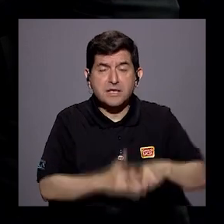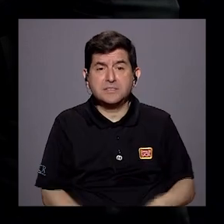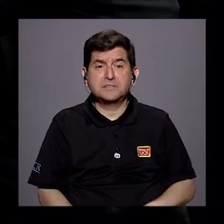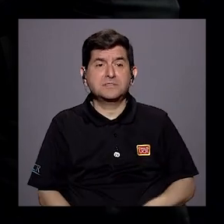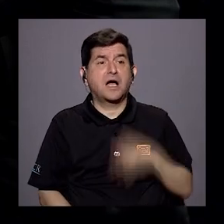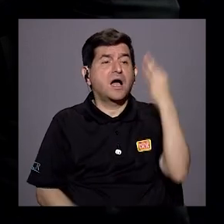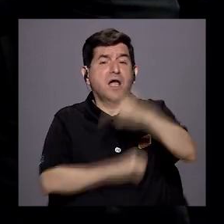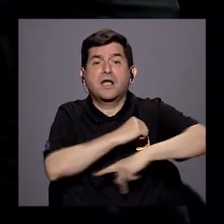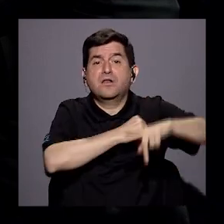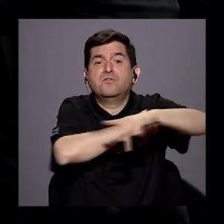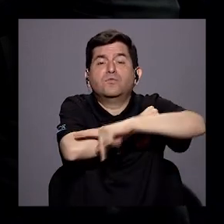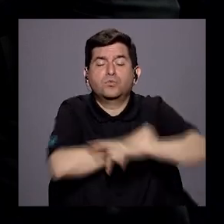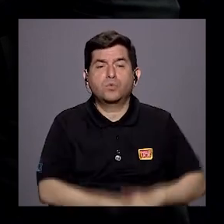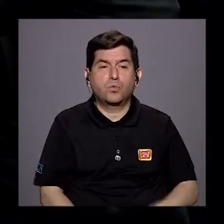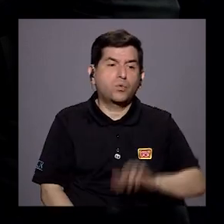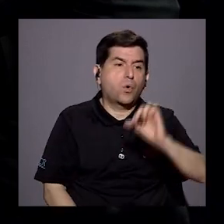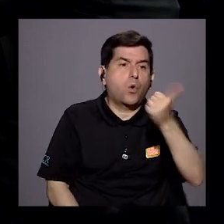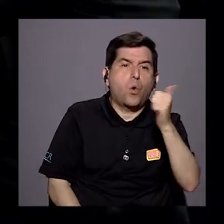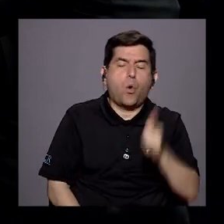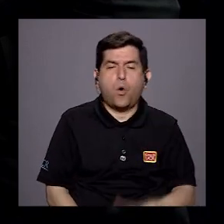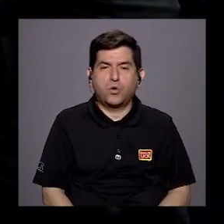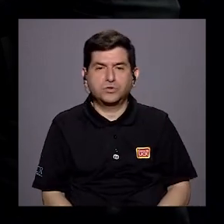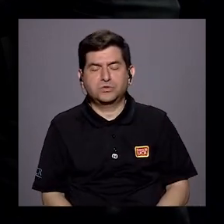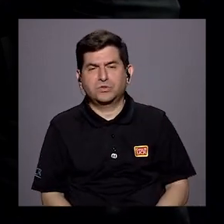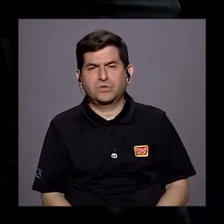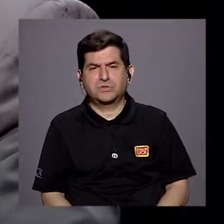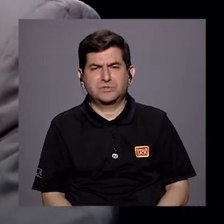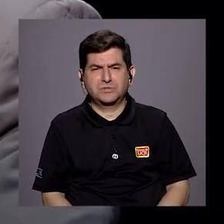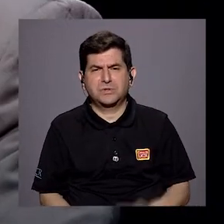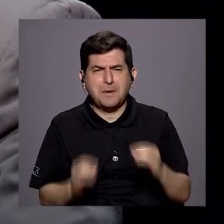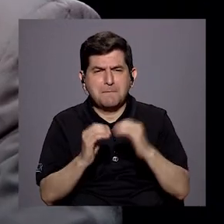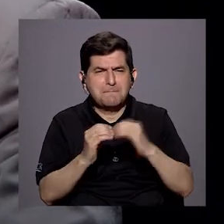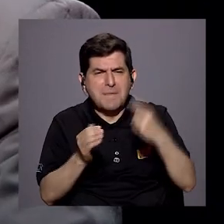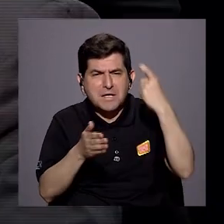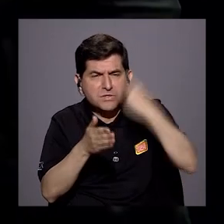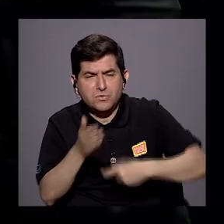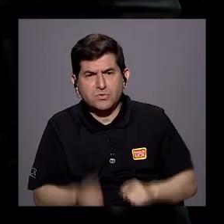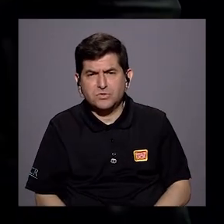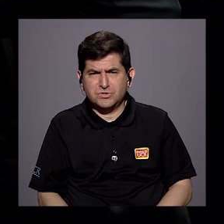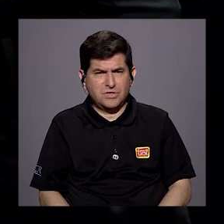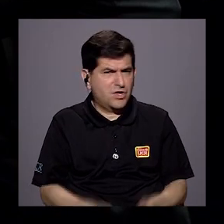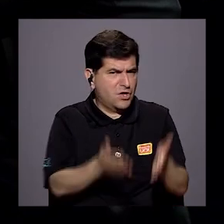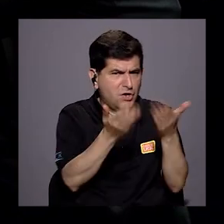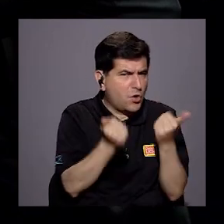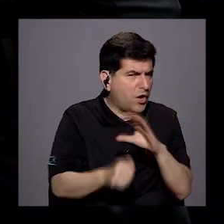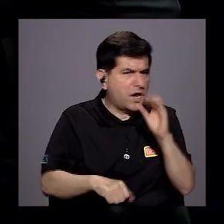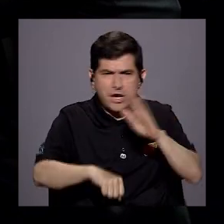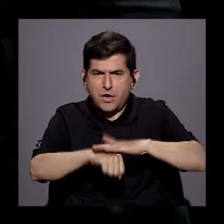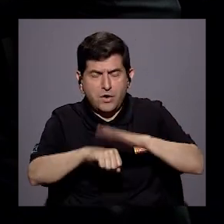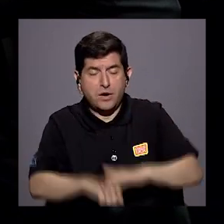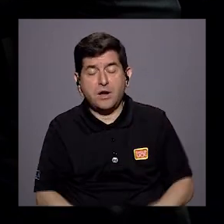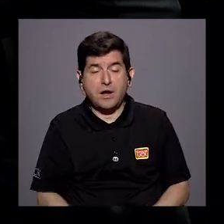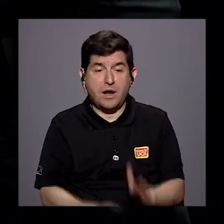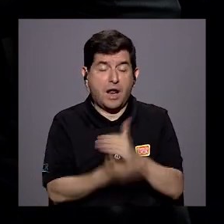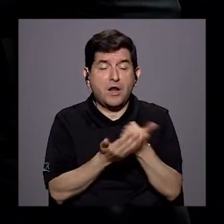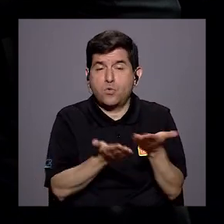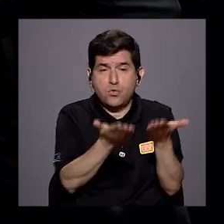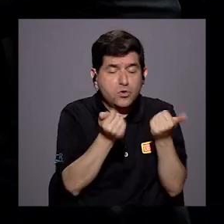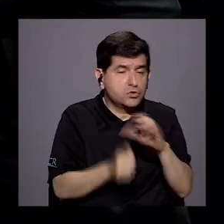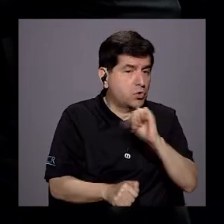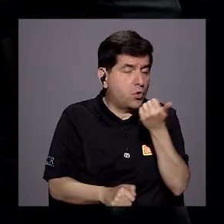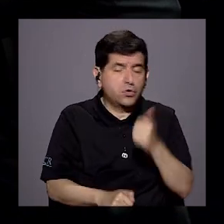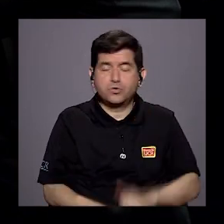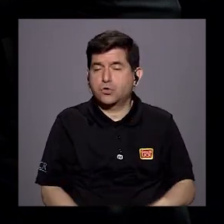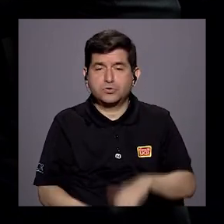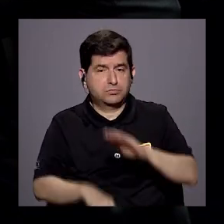del país. Y otros se radicalizan en las quieren o no los dejan? Bueno, algunos no los dejan y otros no quieren, ¿verdad?